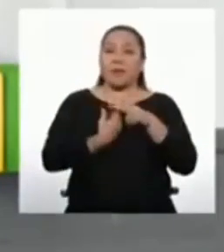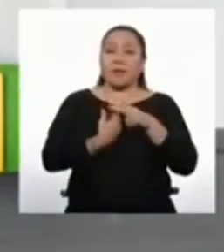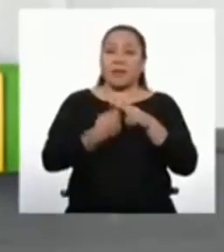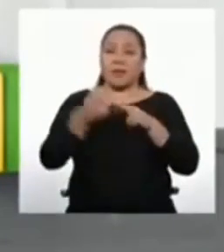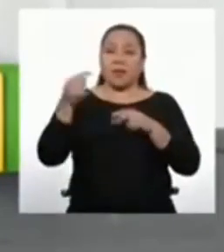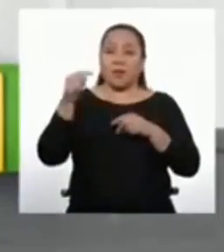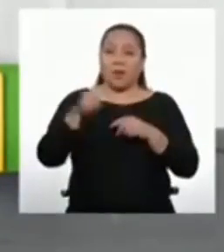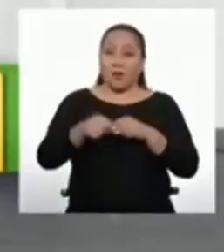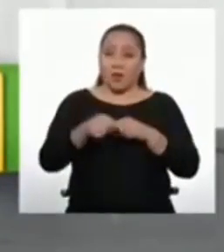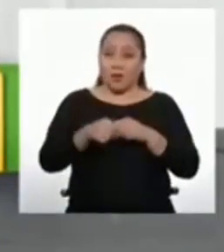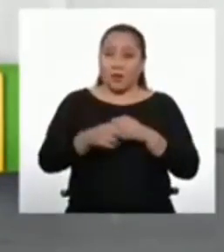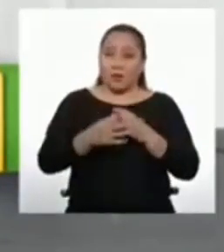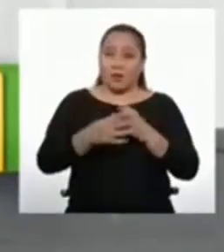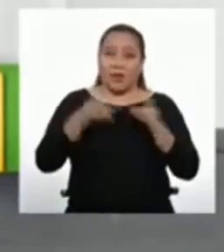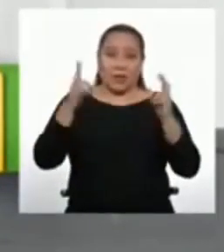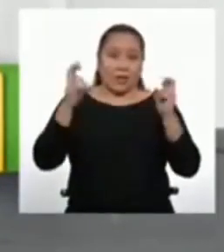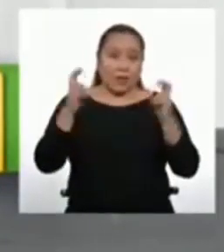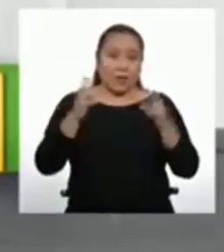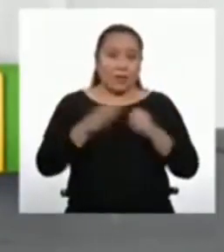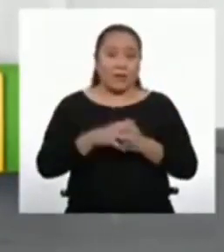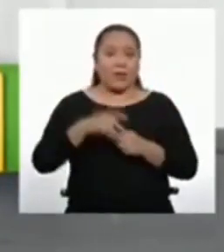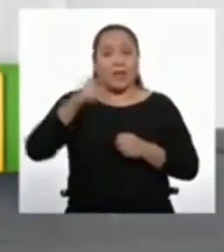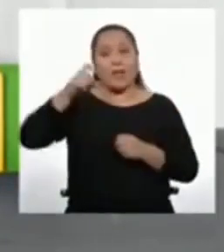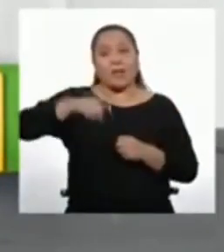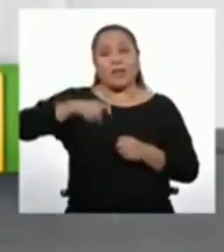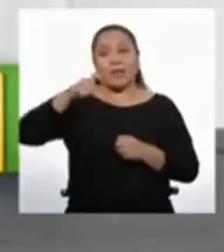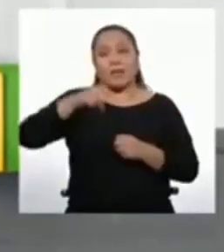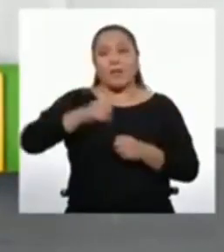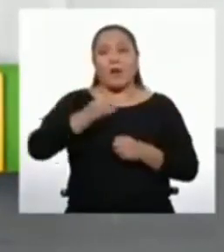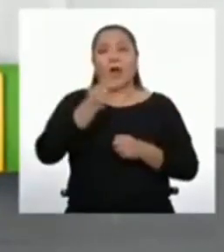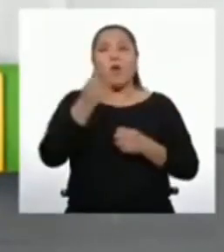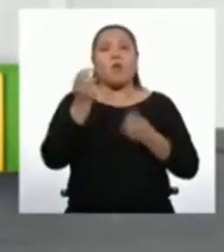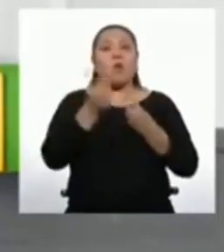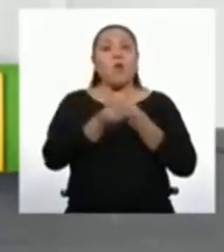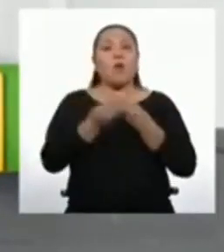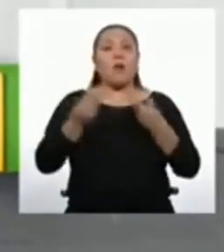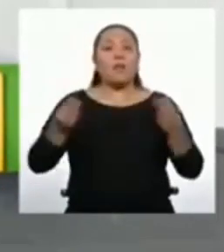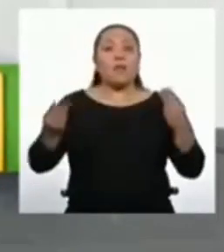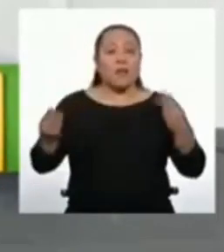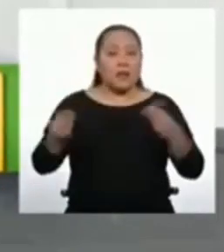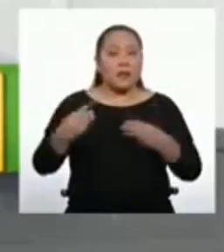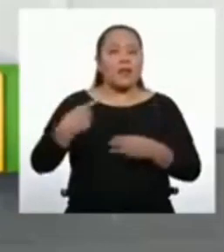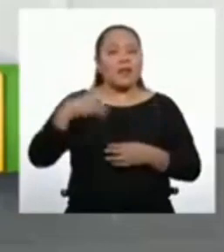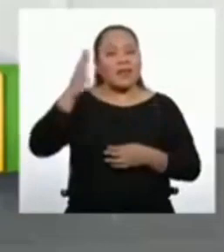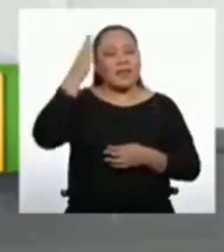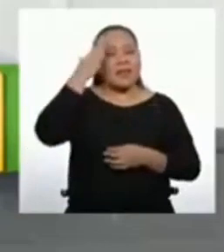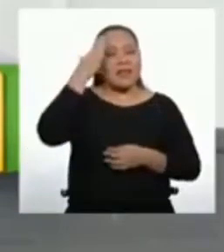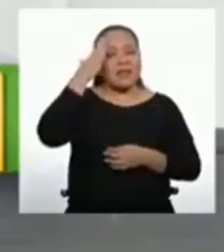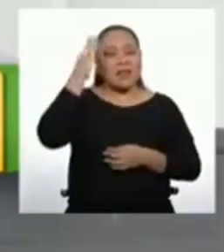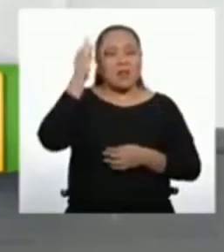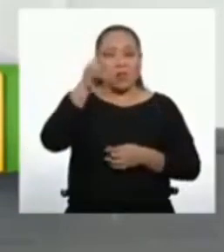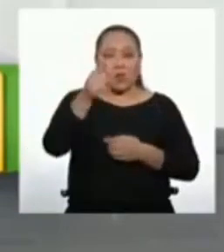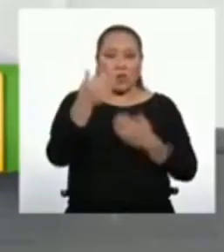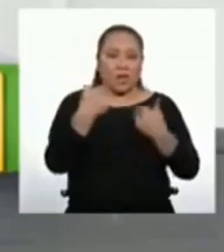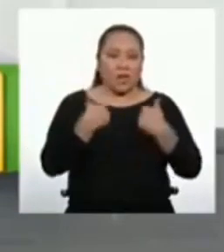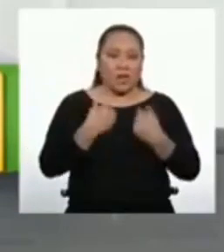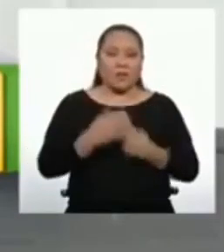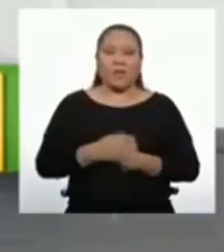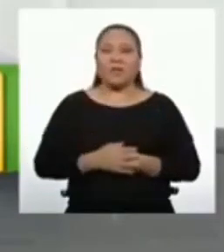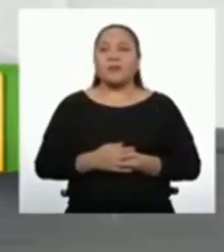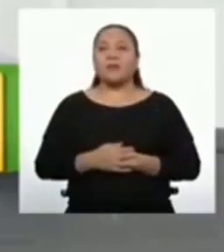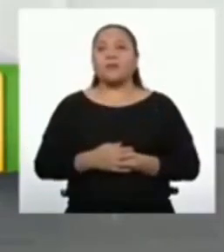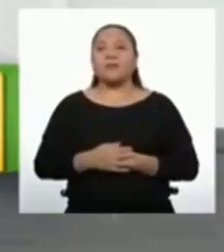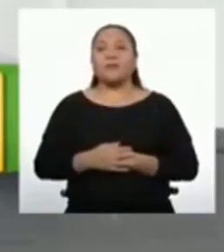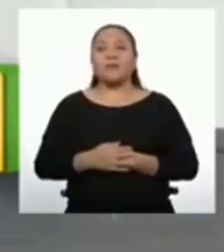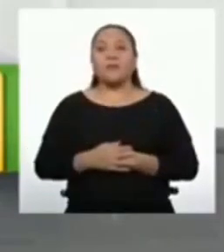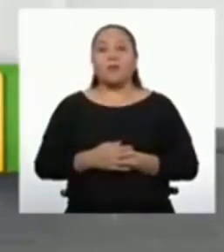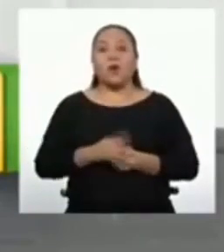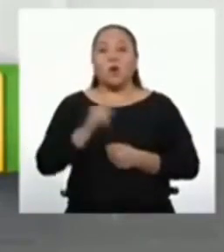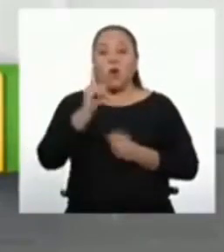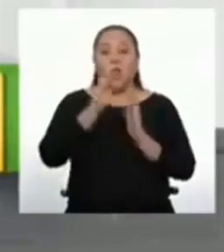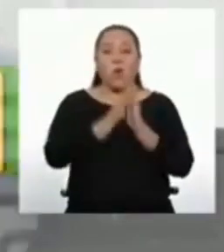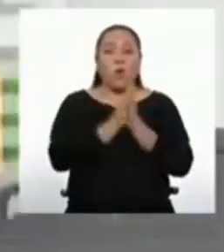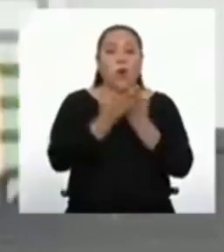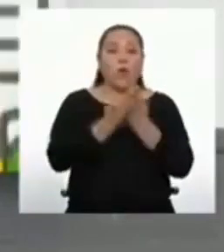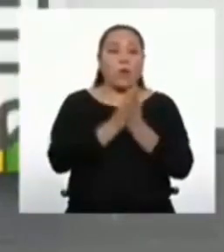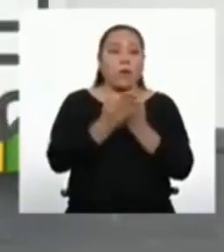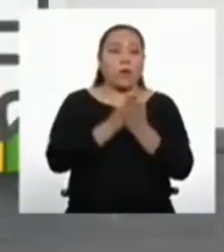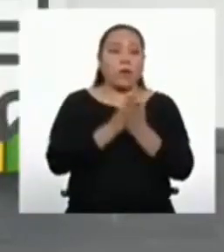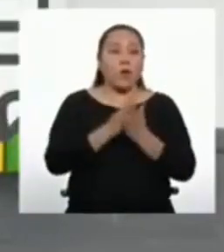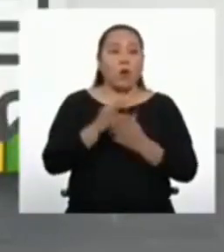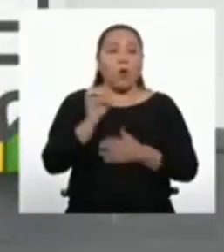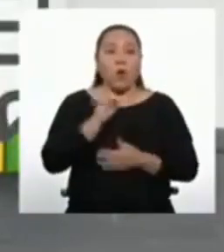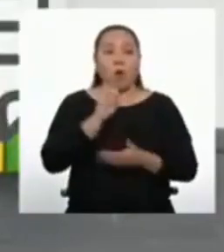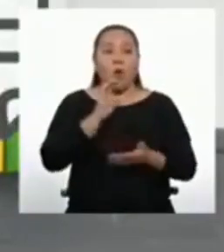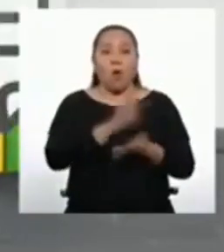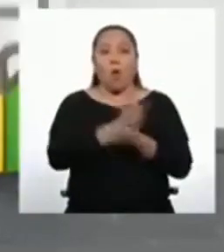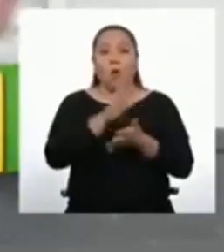nuestras actividades, necesitaremos algunos materiales que de todas formas ya tienes contigo. Un cuaderno o